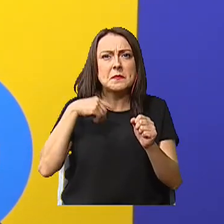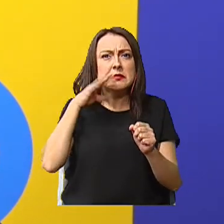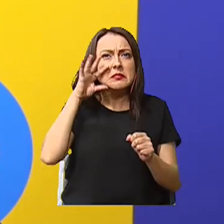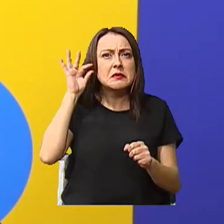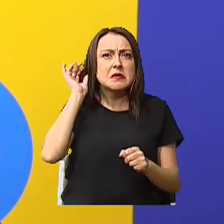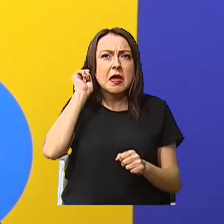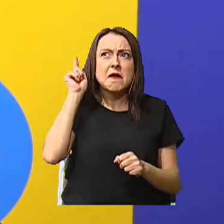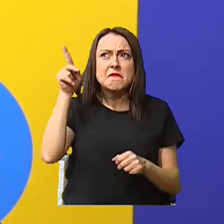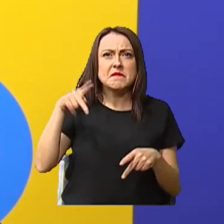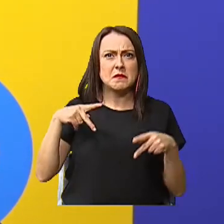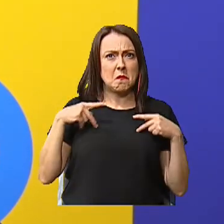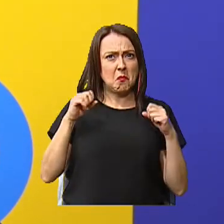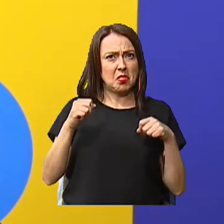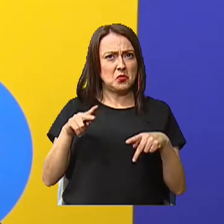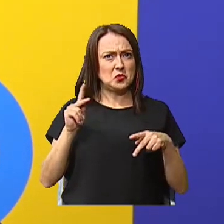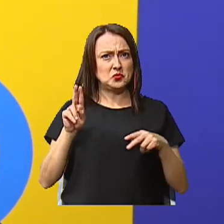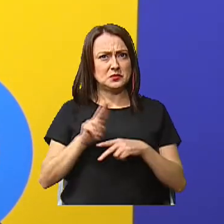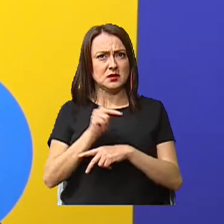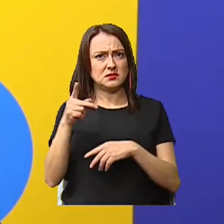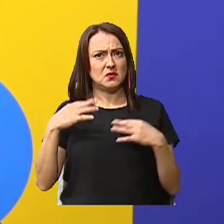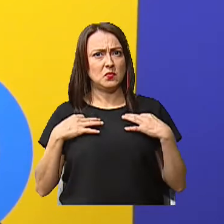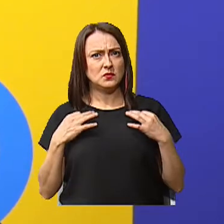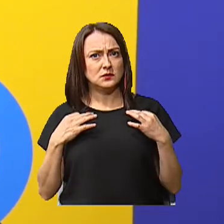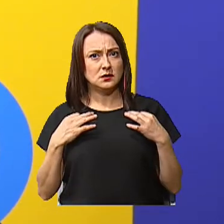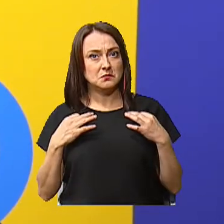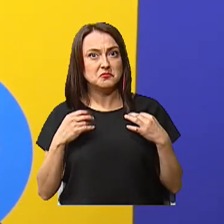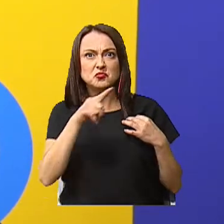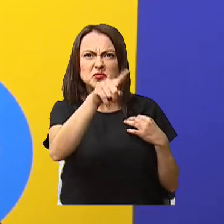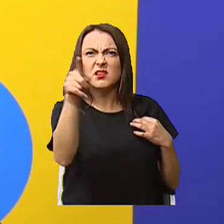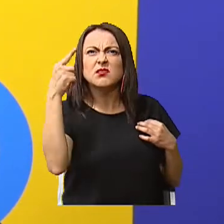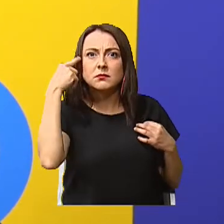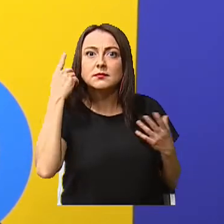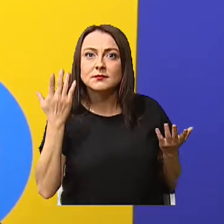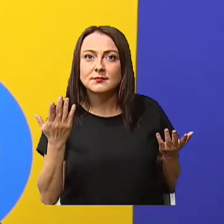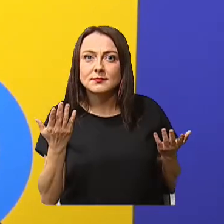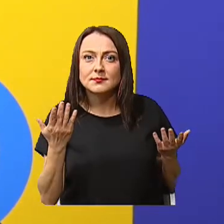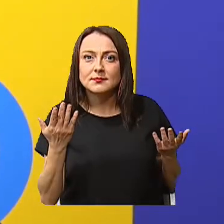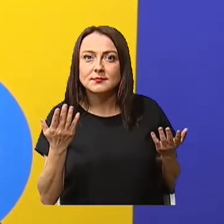tía, podrá utilizar esta blusa? ¿Qué piensan ustedes?